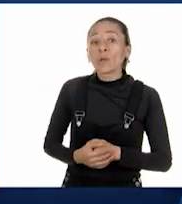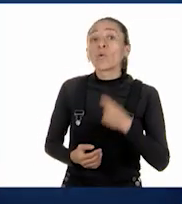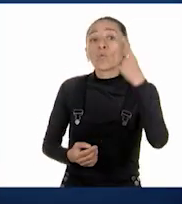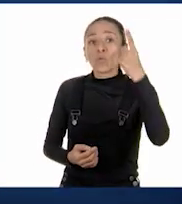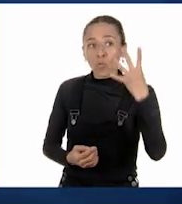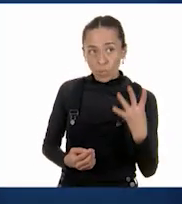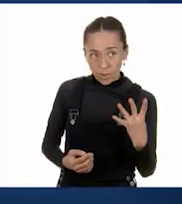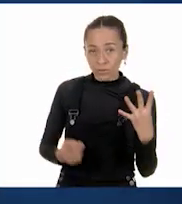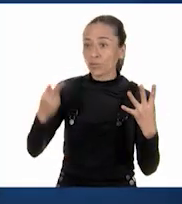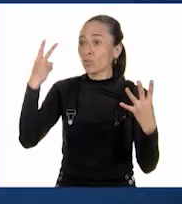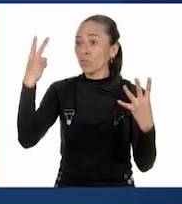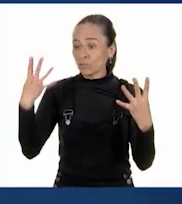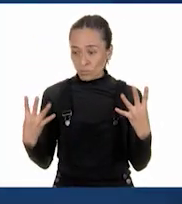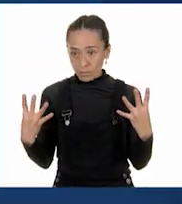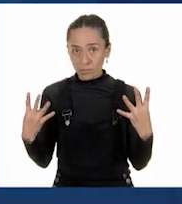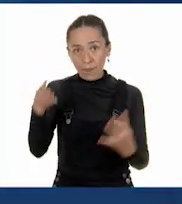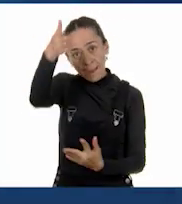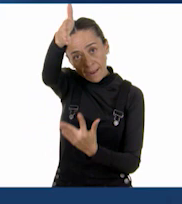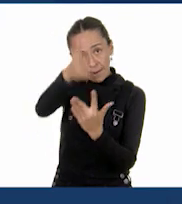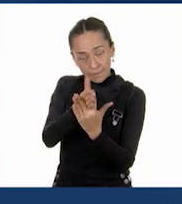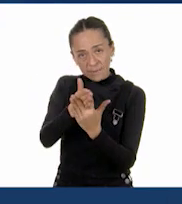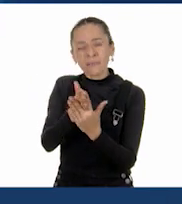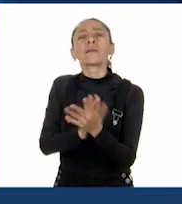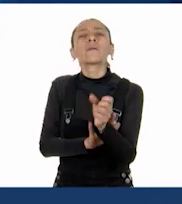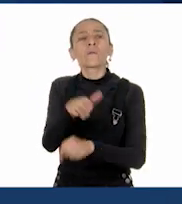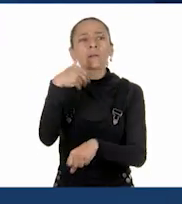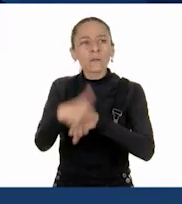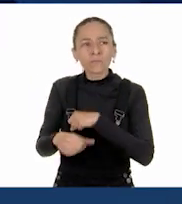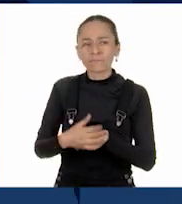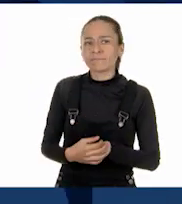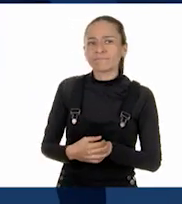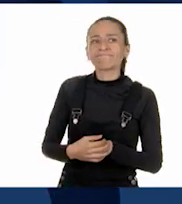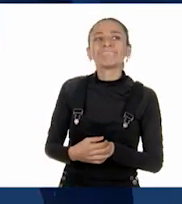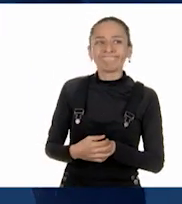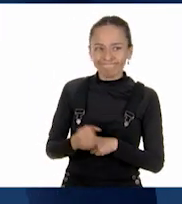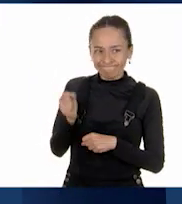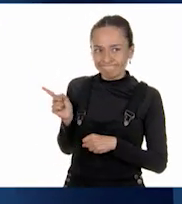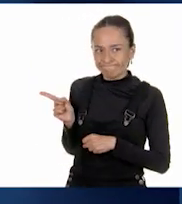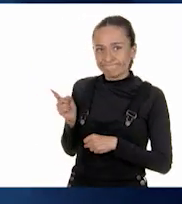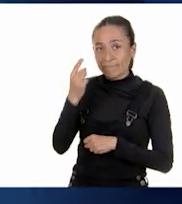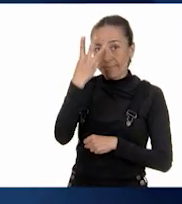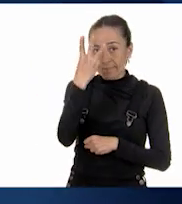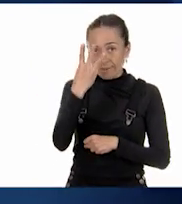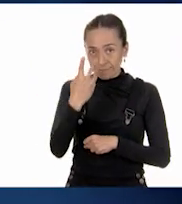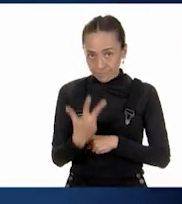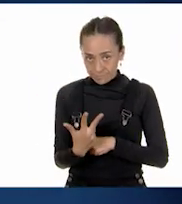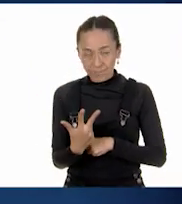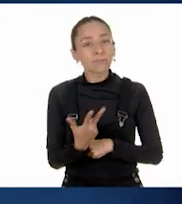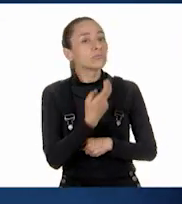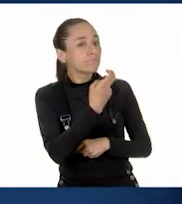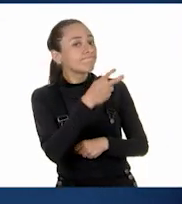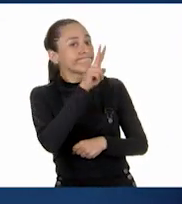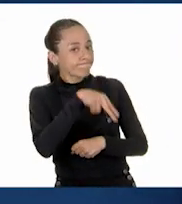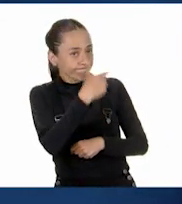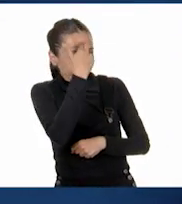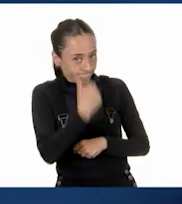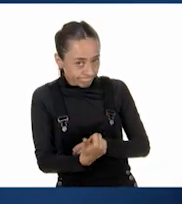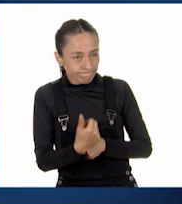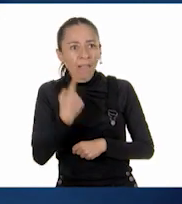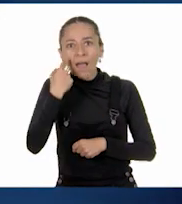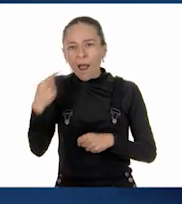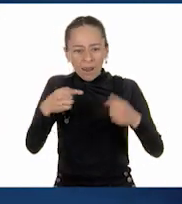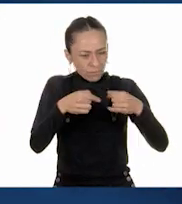está tres octavos. Así es. Y si vemos, las fracciones sobre la recta